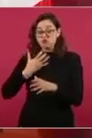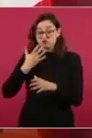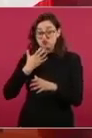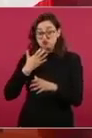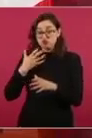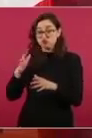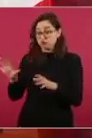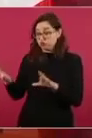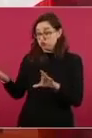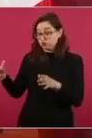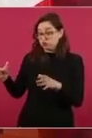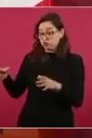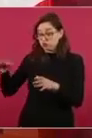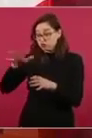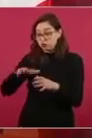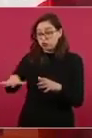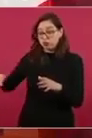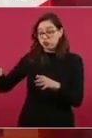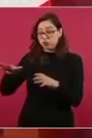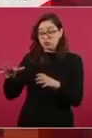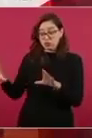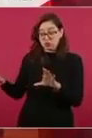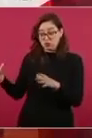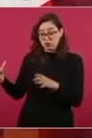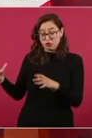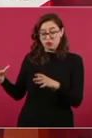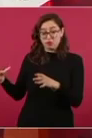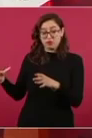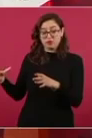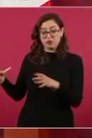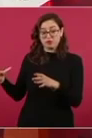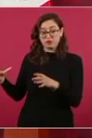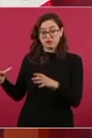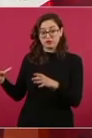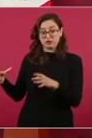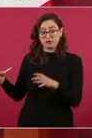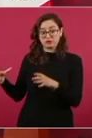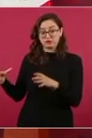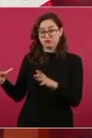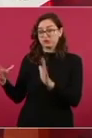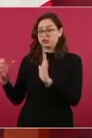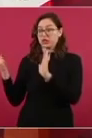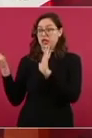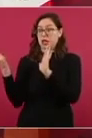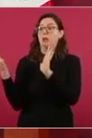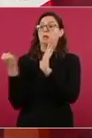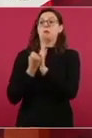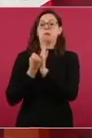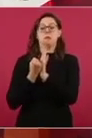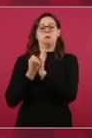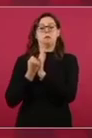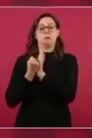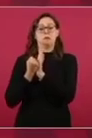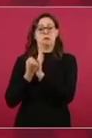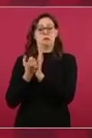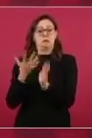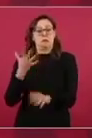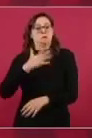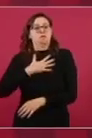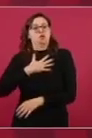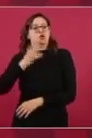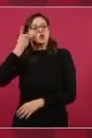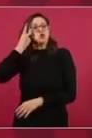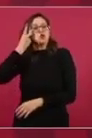una especie de patente de corso para